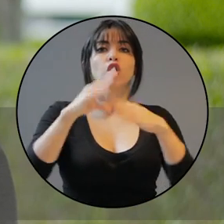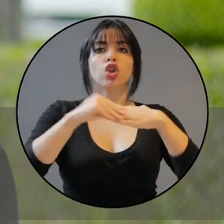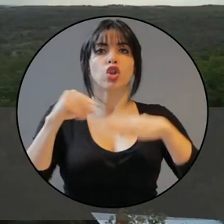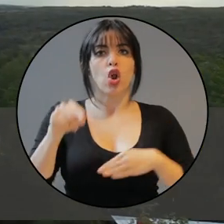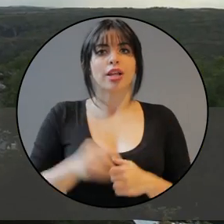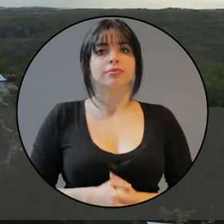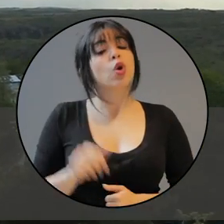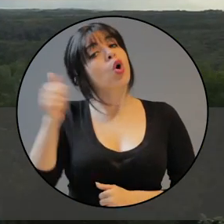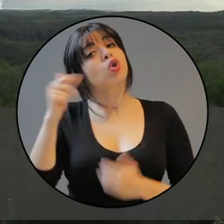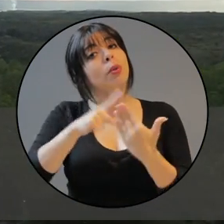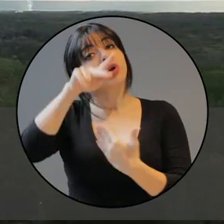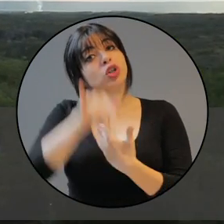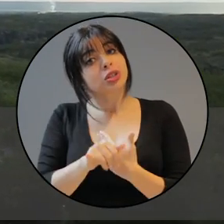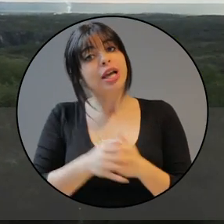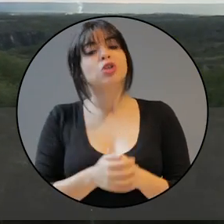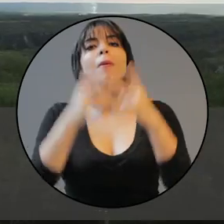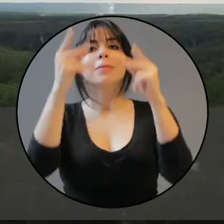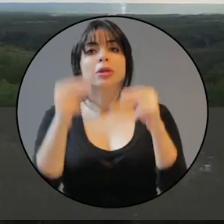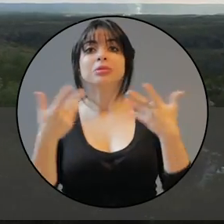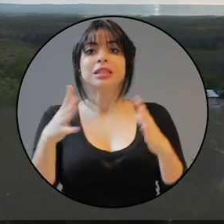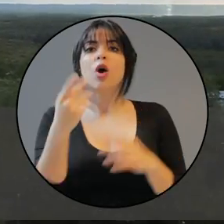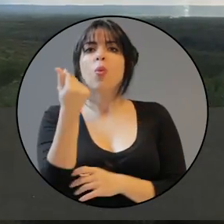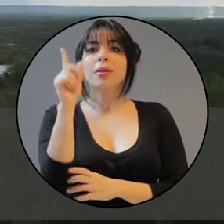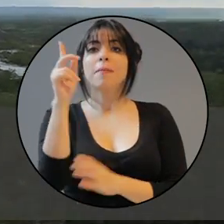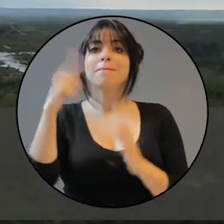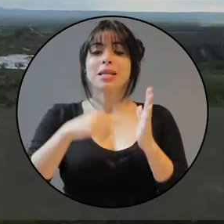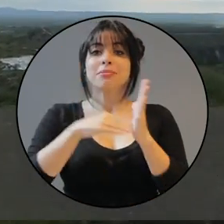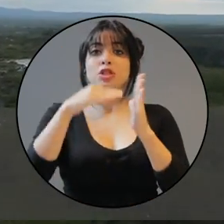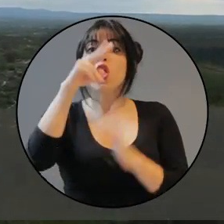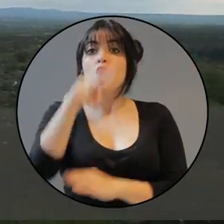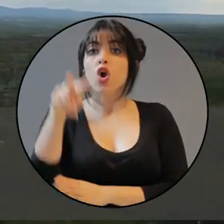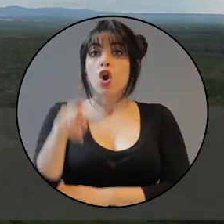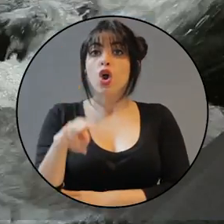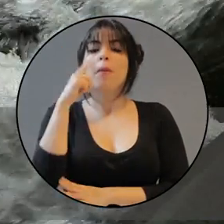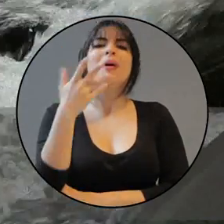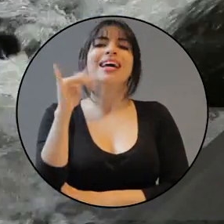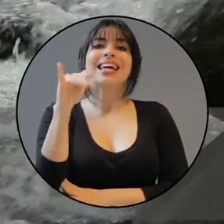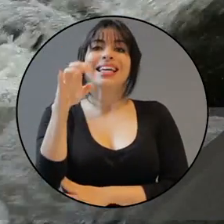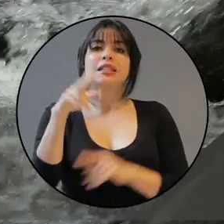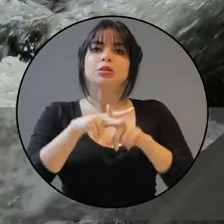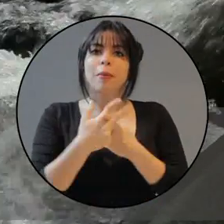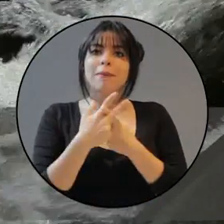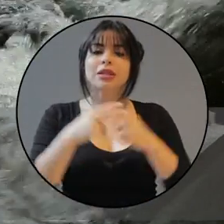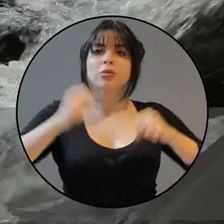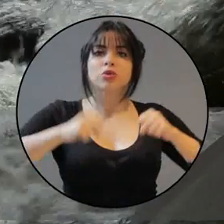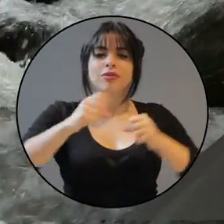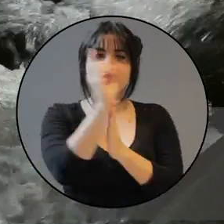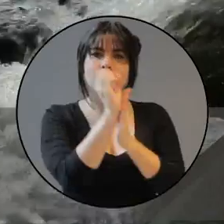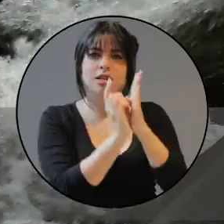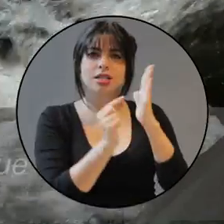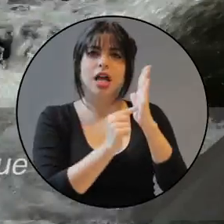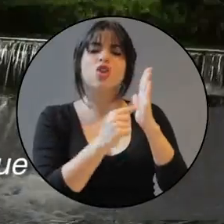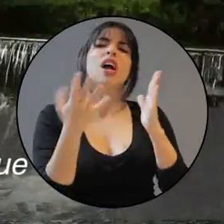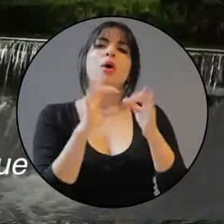dólares. Otro proyecto al cual se le presupuestaron ya mil millones de colones es para que el ICE inicie la factibilidad y